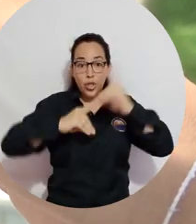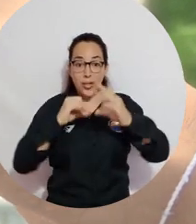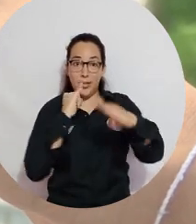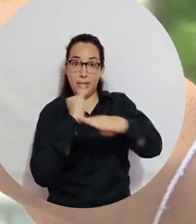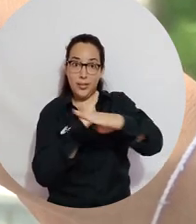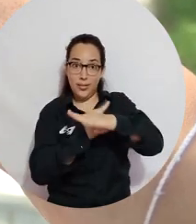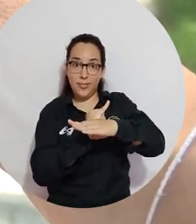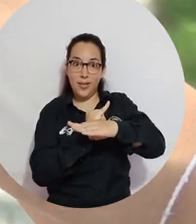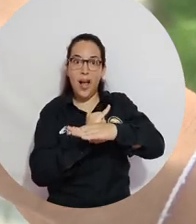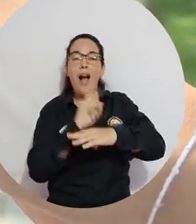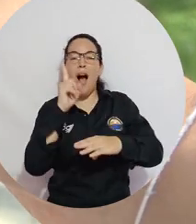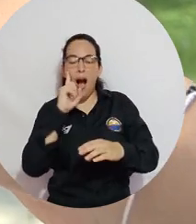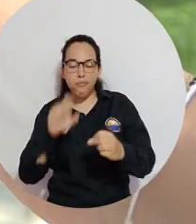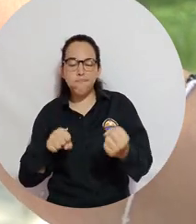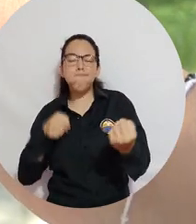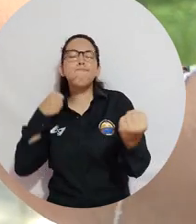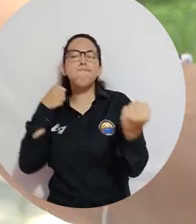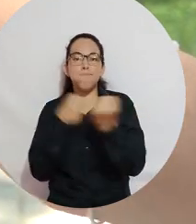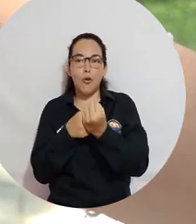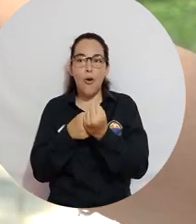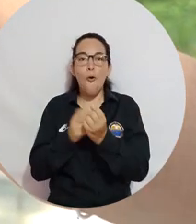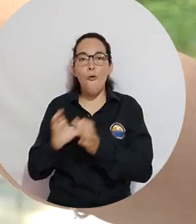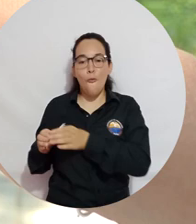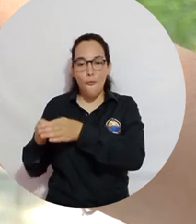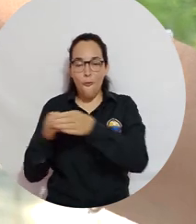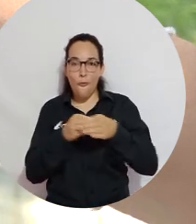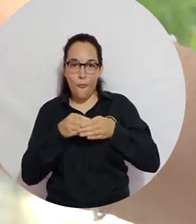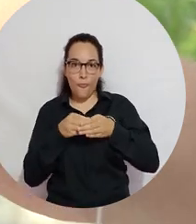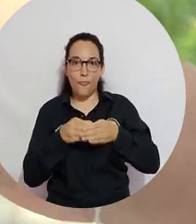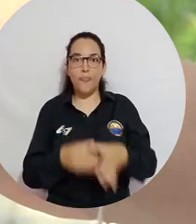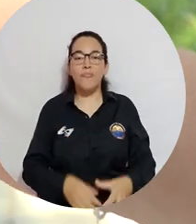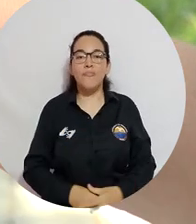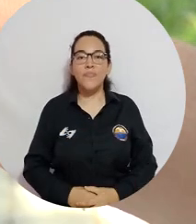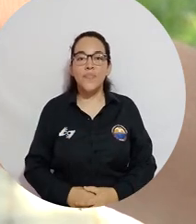institucionales estén respaldadas por un significativo y mayoritario grupo.